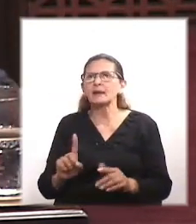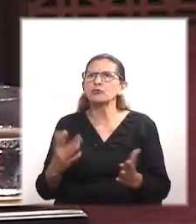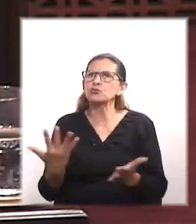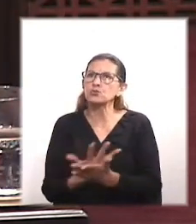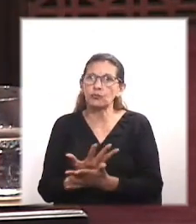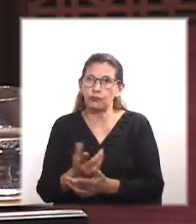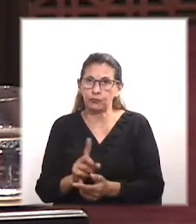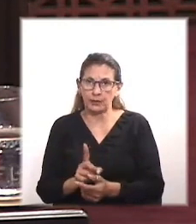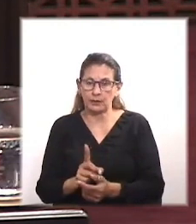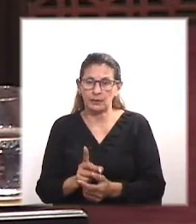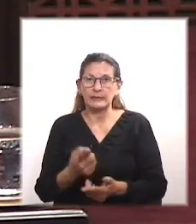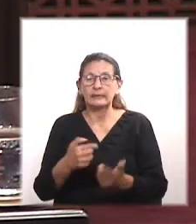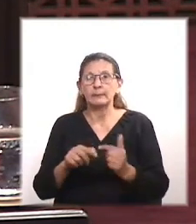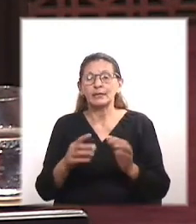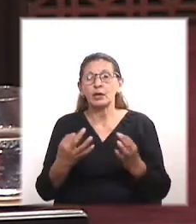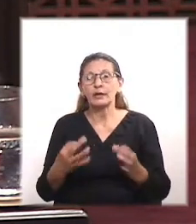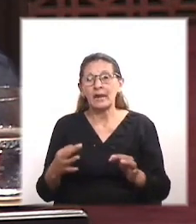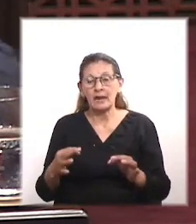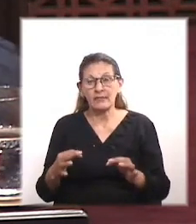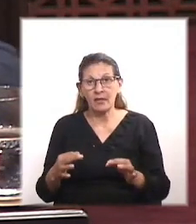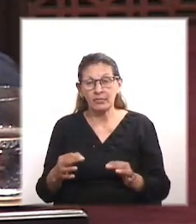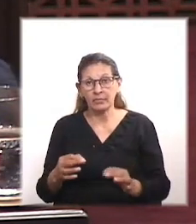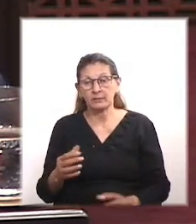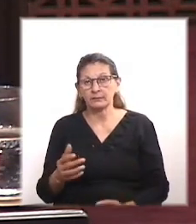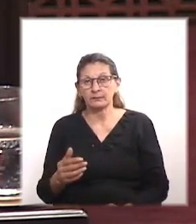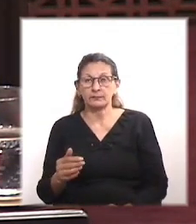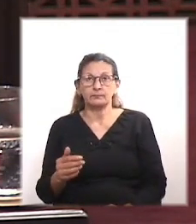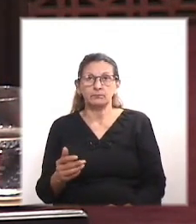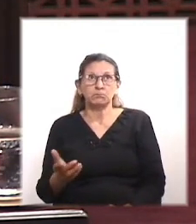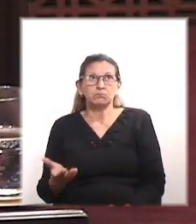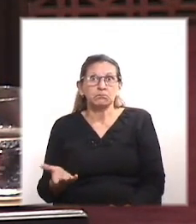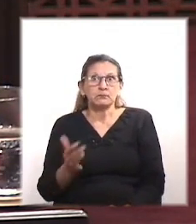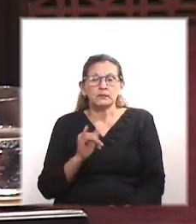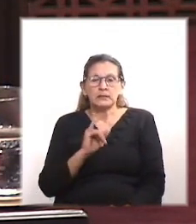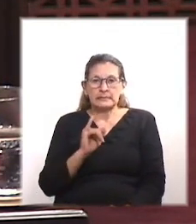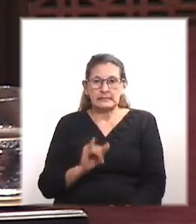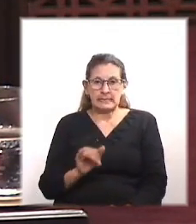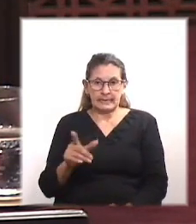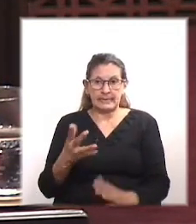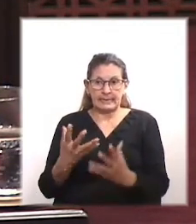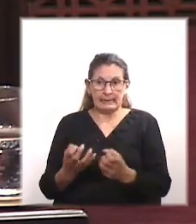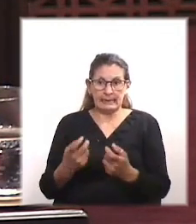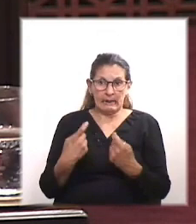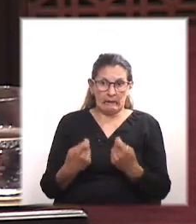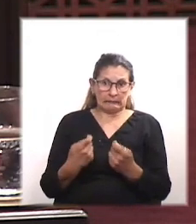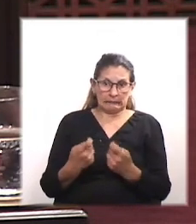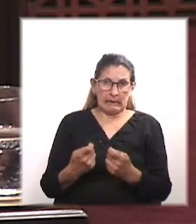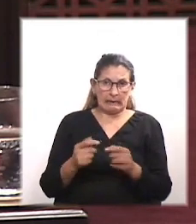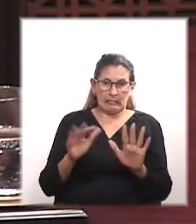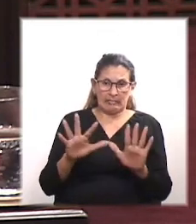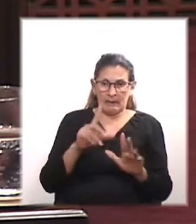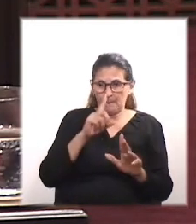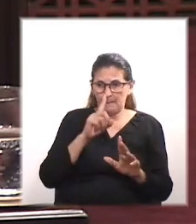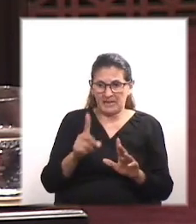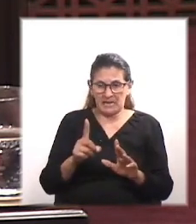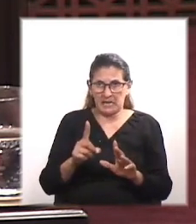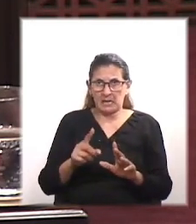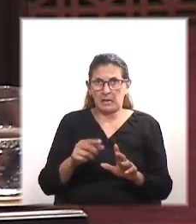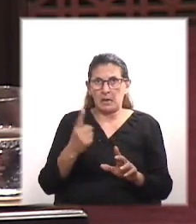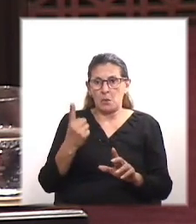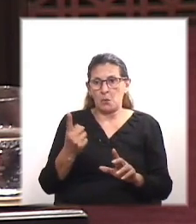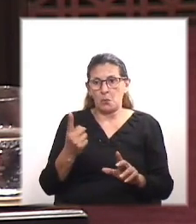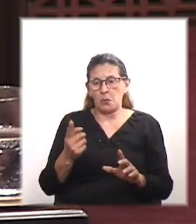Pero la realidad es que si el que quiere gastar 10.000 pesos en una